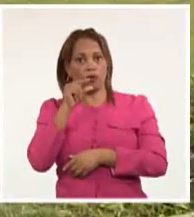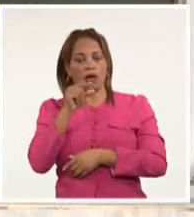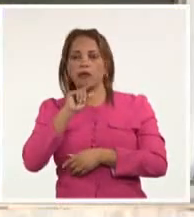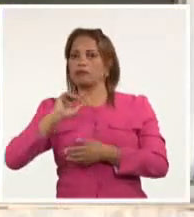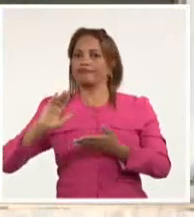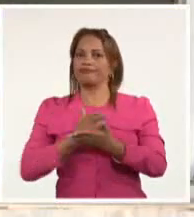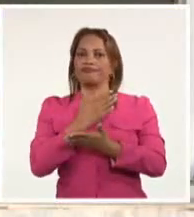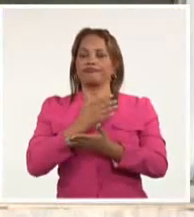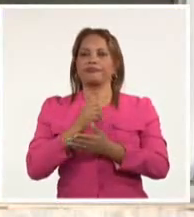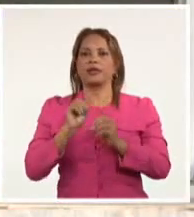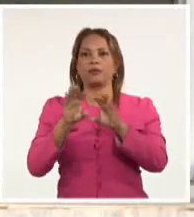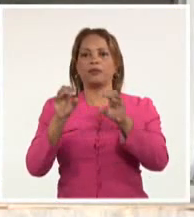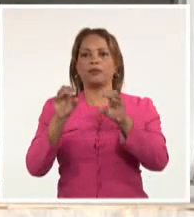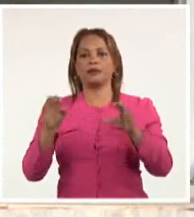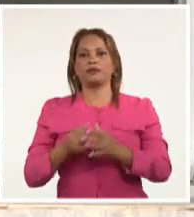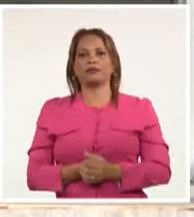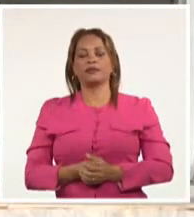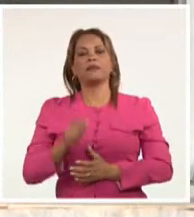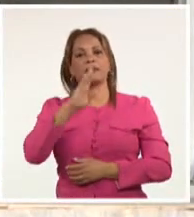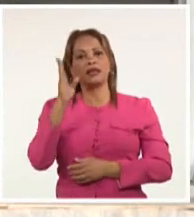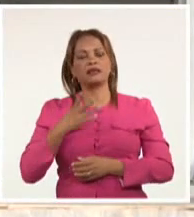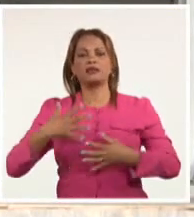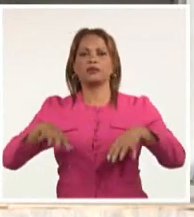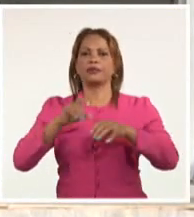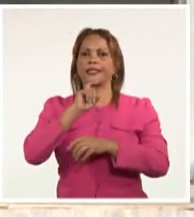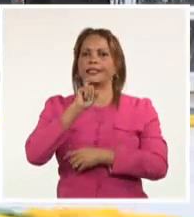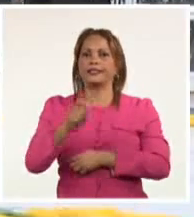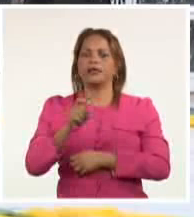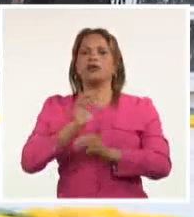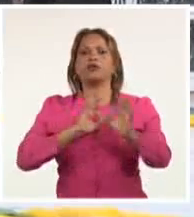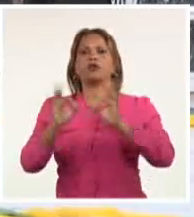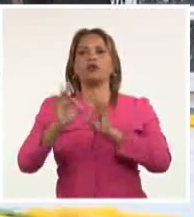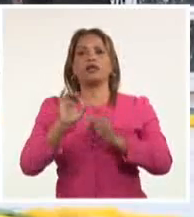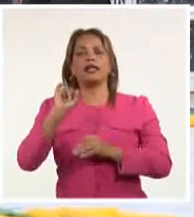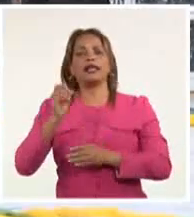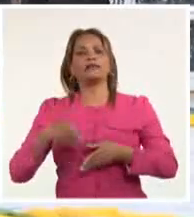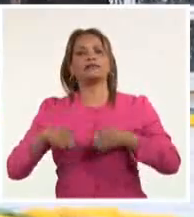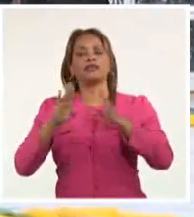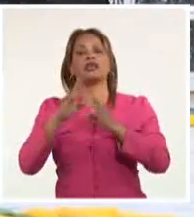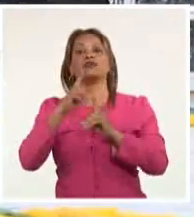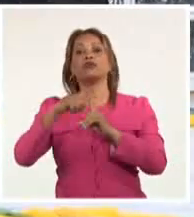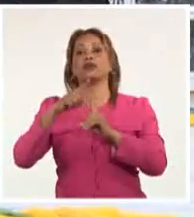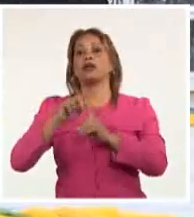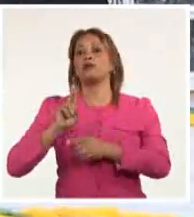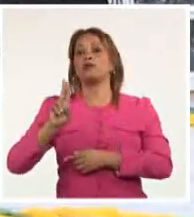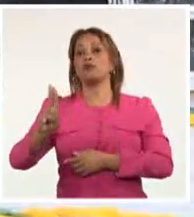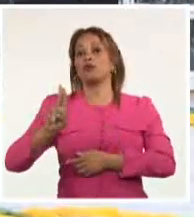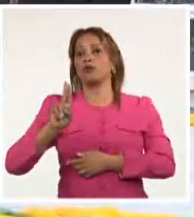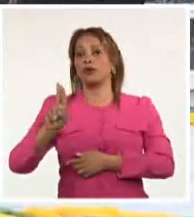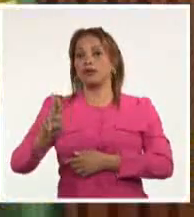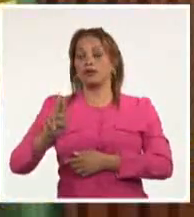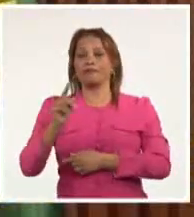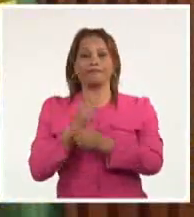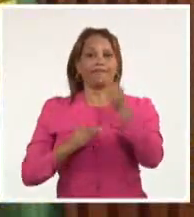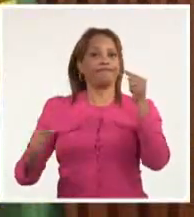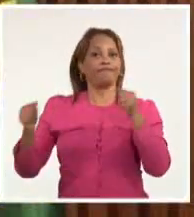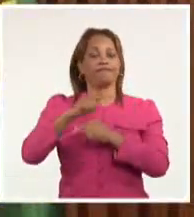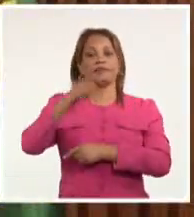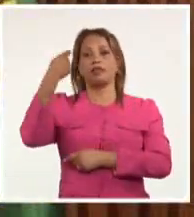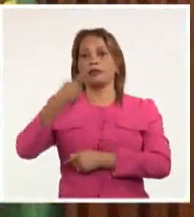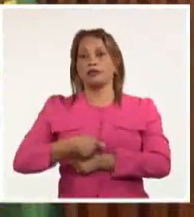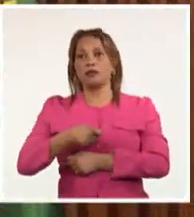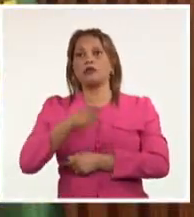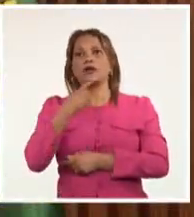viviendo tiempos de polarizaciones. Proteger la institucionalidad se vuelve tare urgente, y sobre todo la decisión que el país